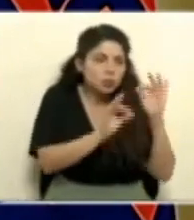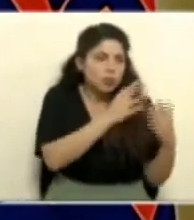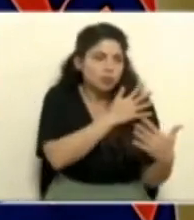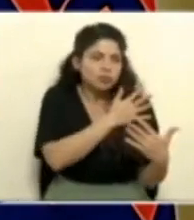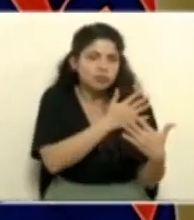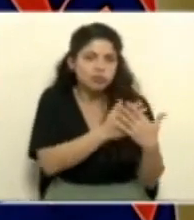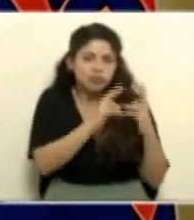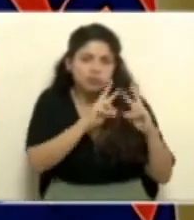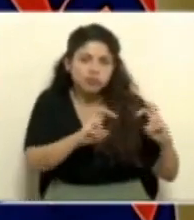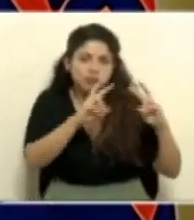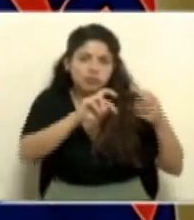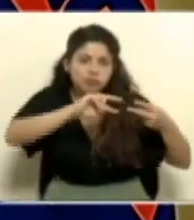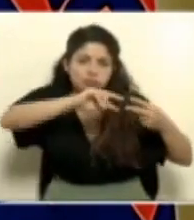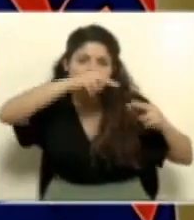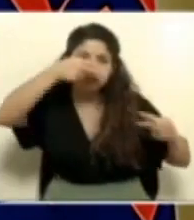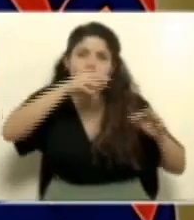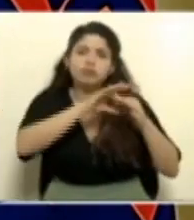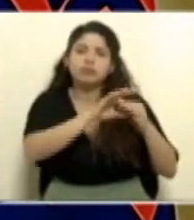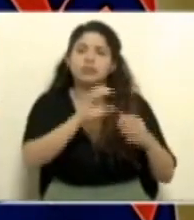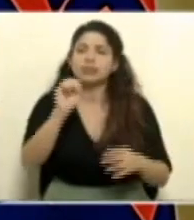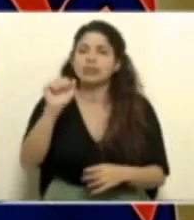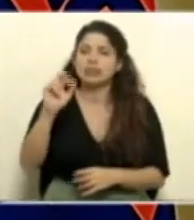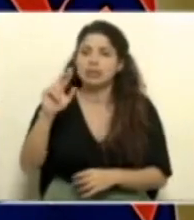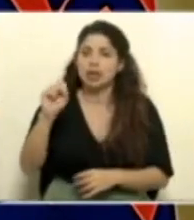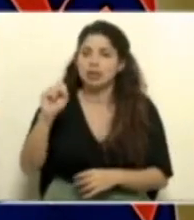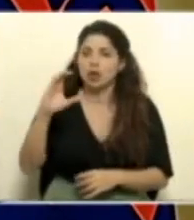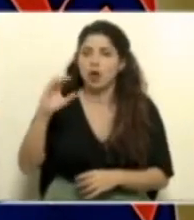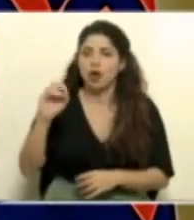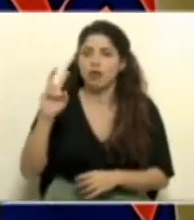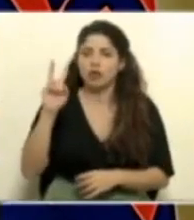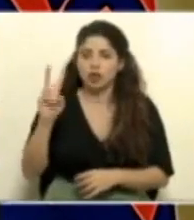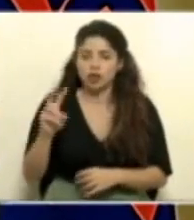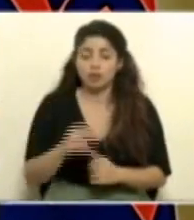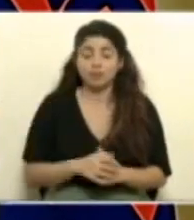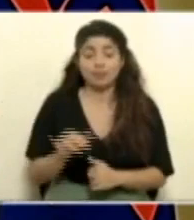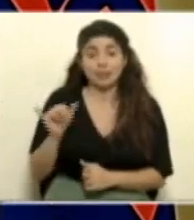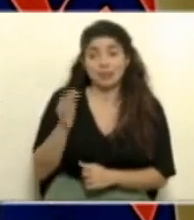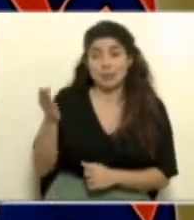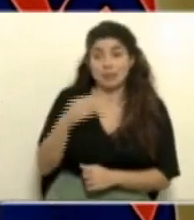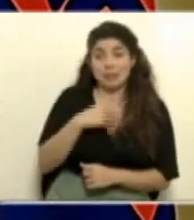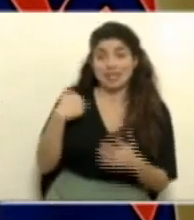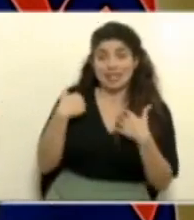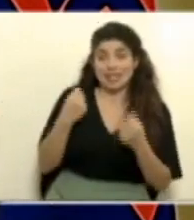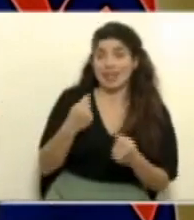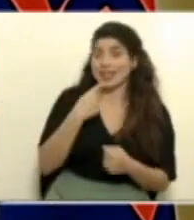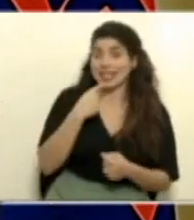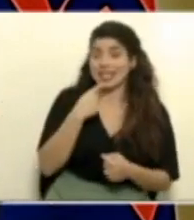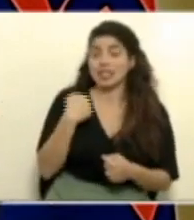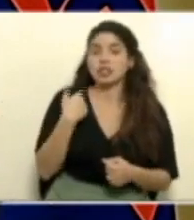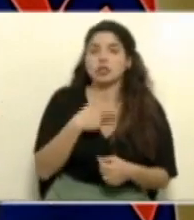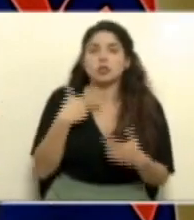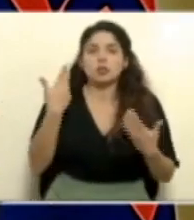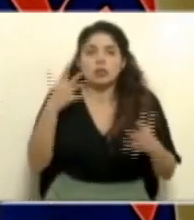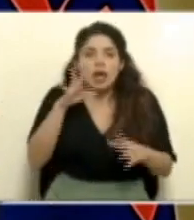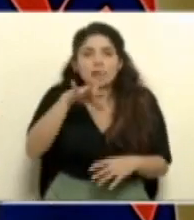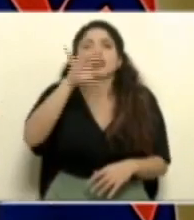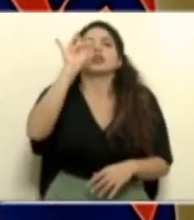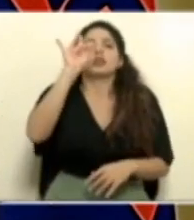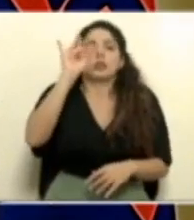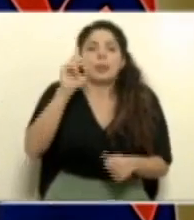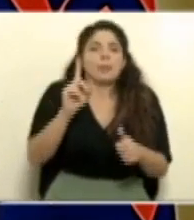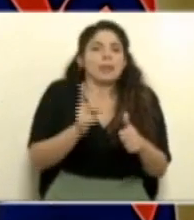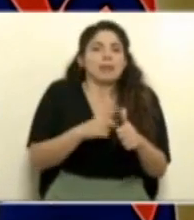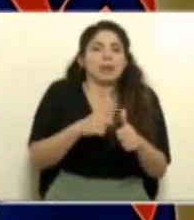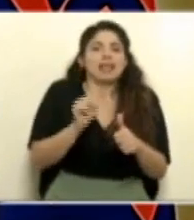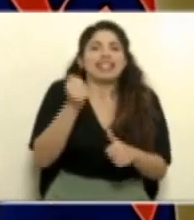vigilancia genómica del SARS-CoV-2. Como bien lo mencionó el señor Ministro de Salud, hemos detectado los primeros